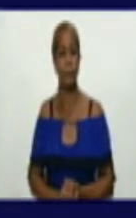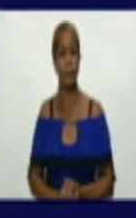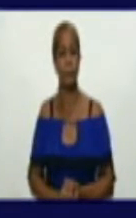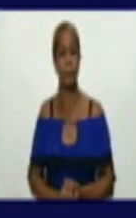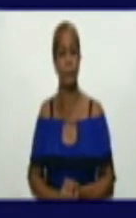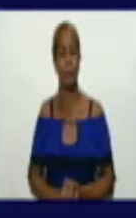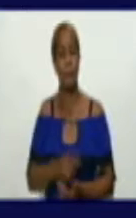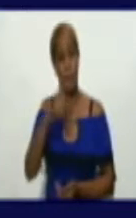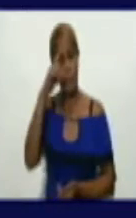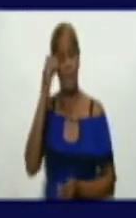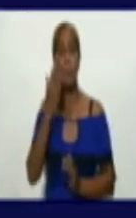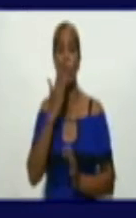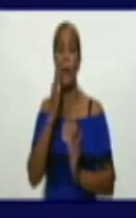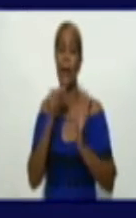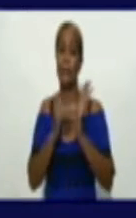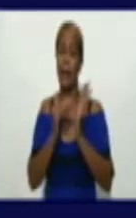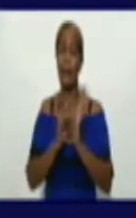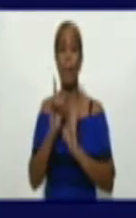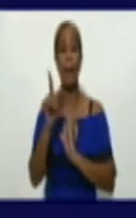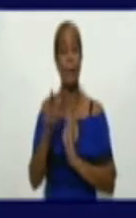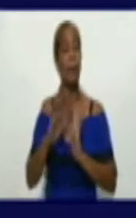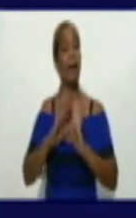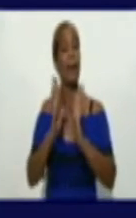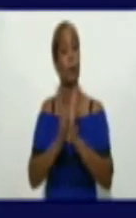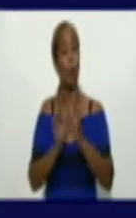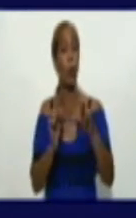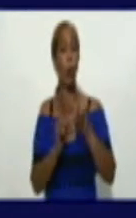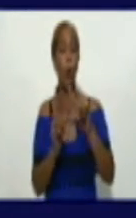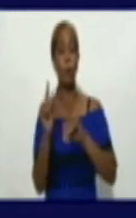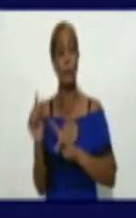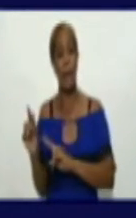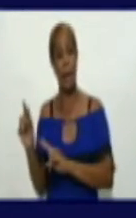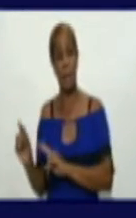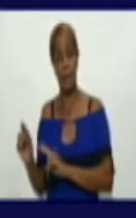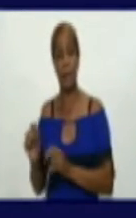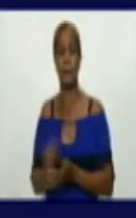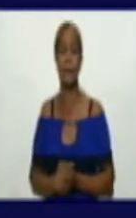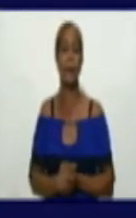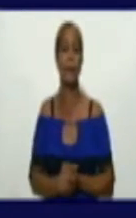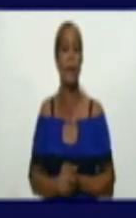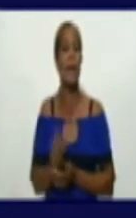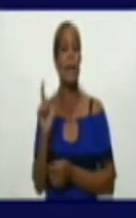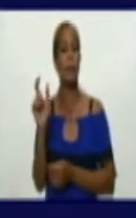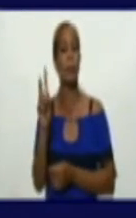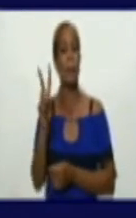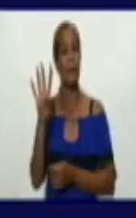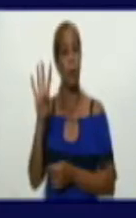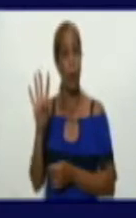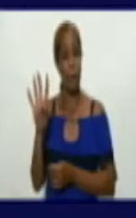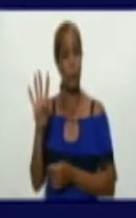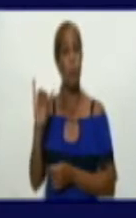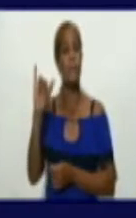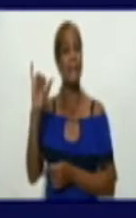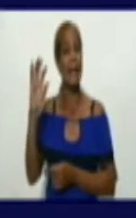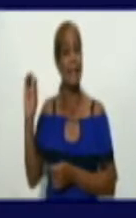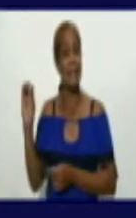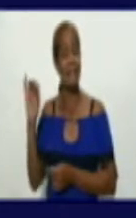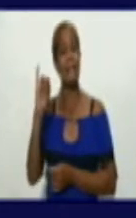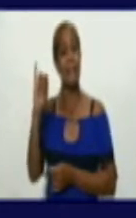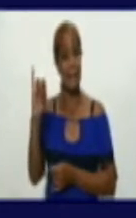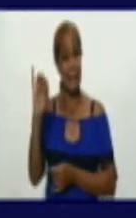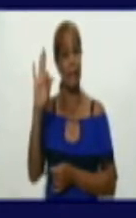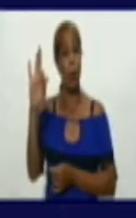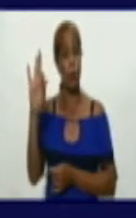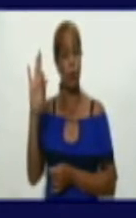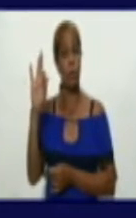Sí, Yonel, buenas tardes para ti y para todos los televidentes. Si en las últimas 24 horas de las 688 muestras